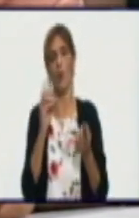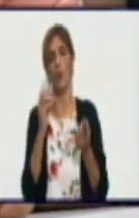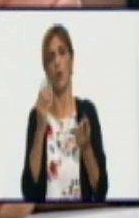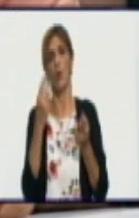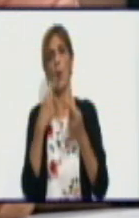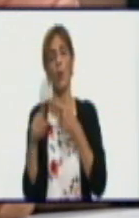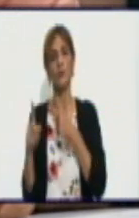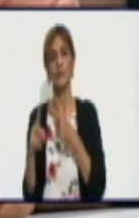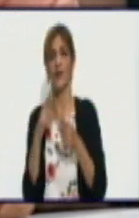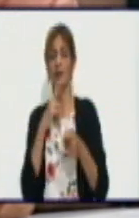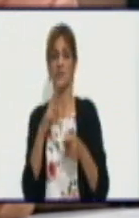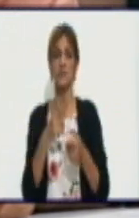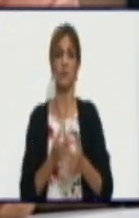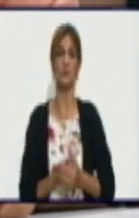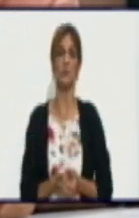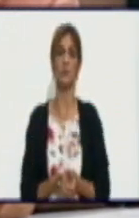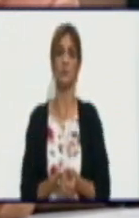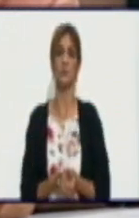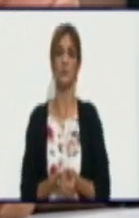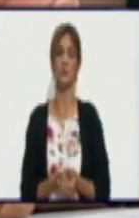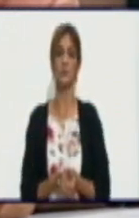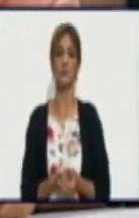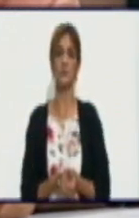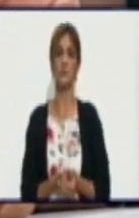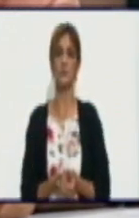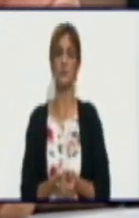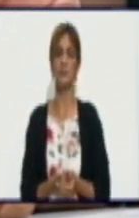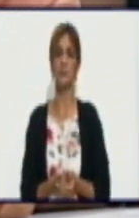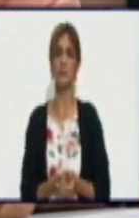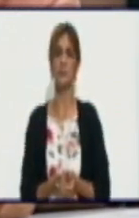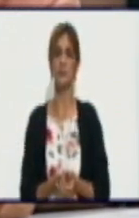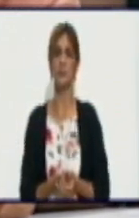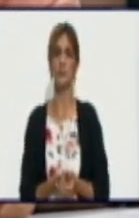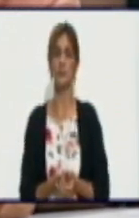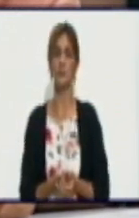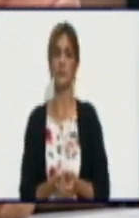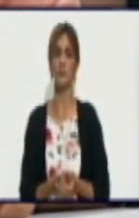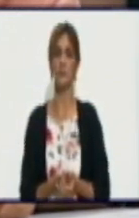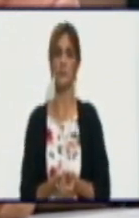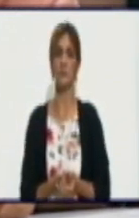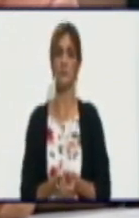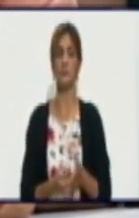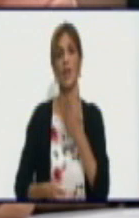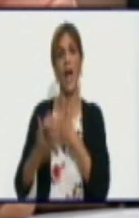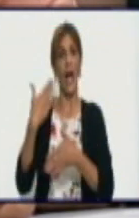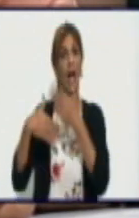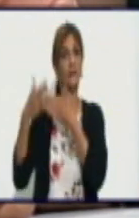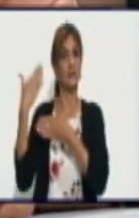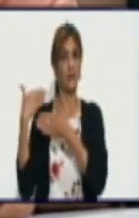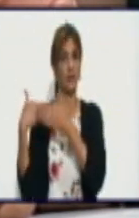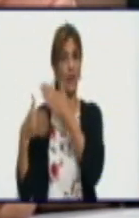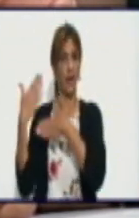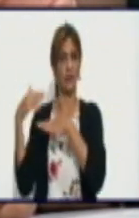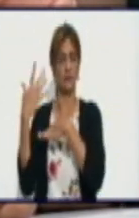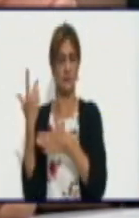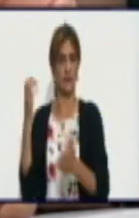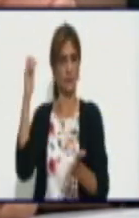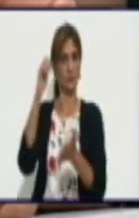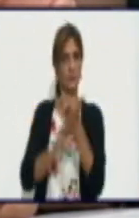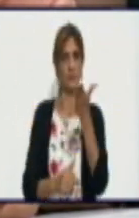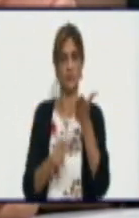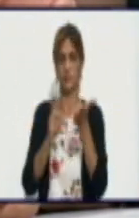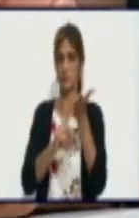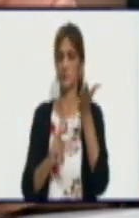iba directo a aplicar la suspensión del servicio eléctrico. Eso no